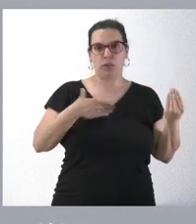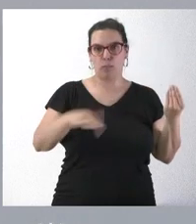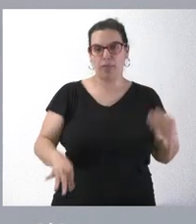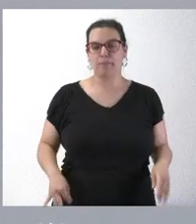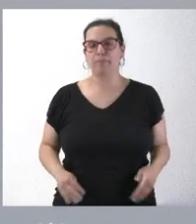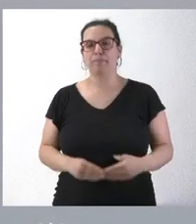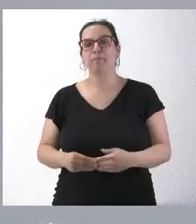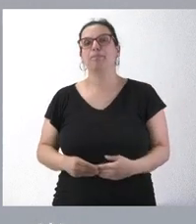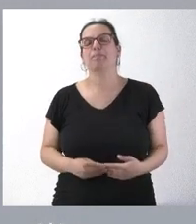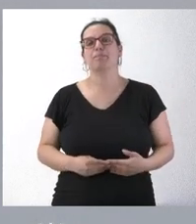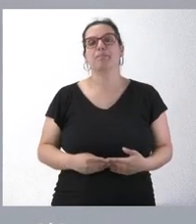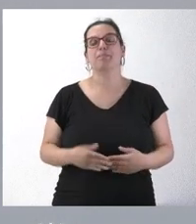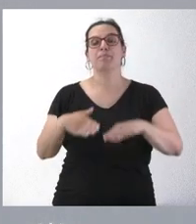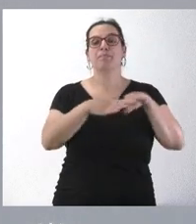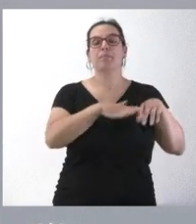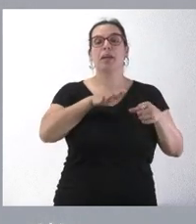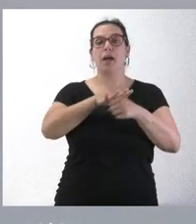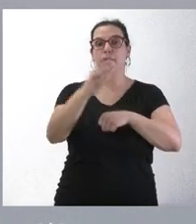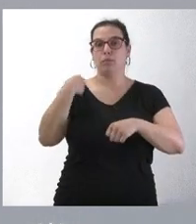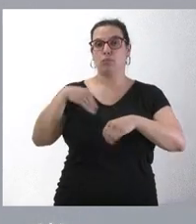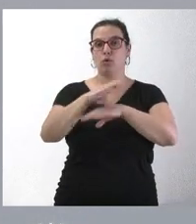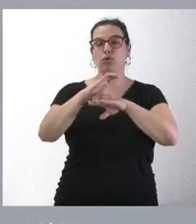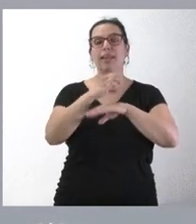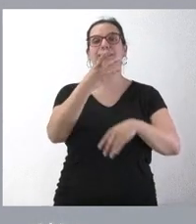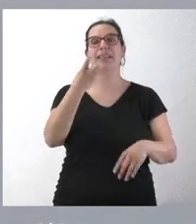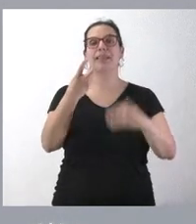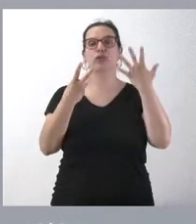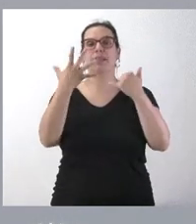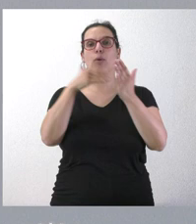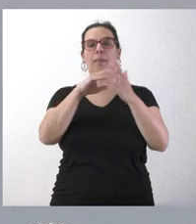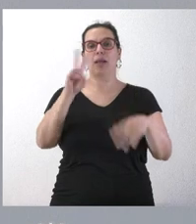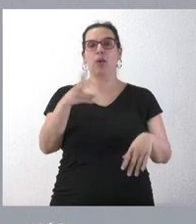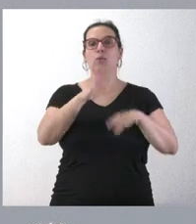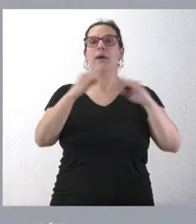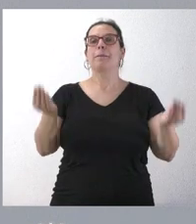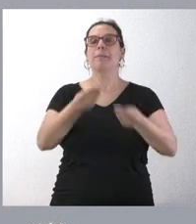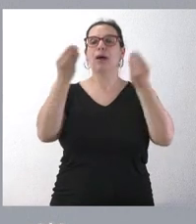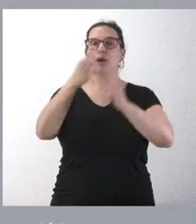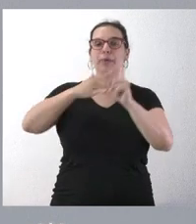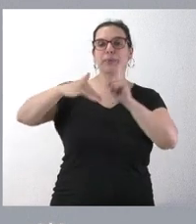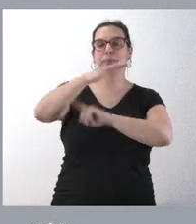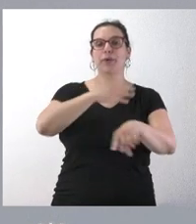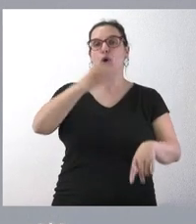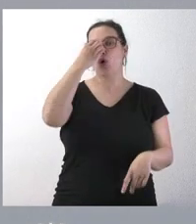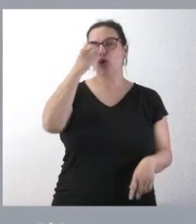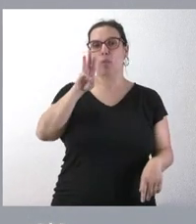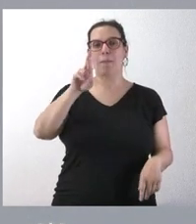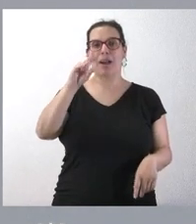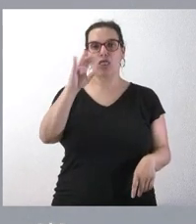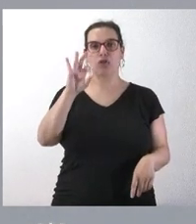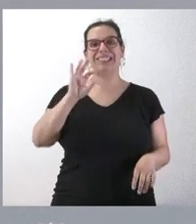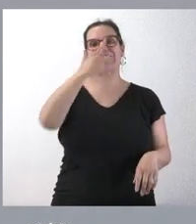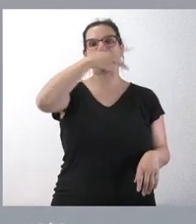Asimismo, en el ámbito de la misma consejería, 375.000 euros para la mejora del hábitat del oso pardo cantábrico en